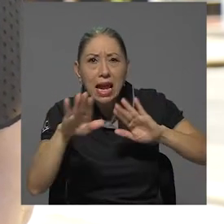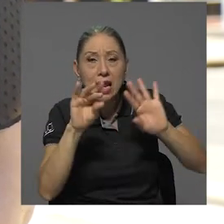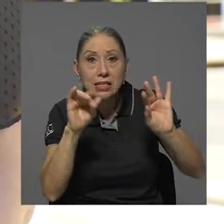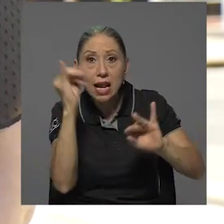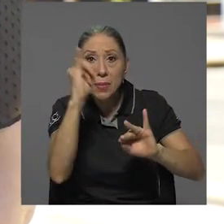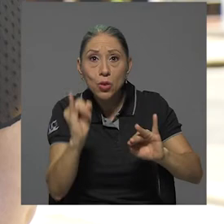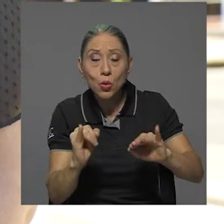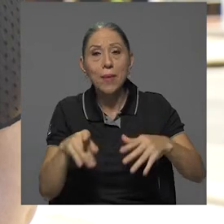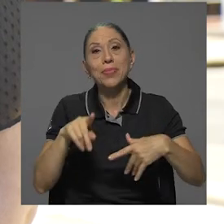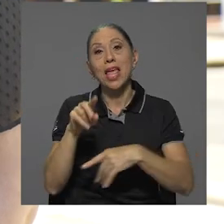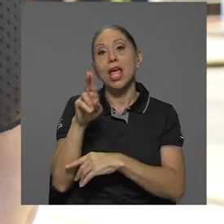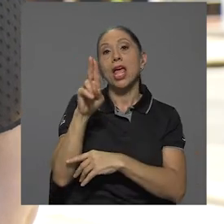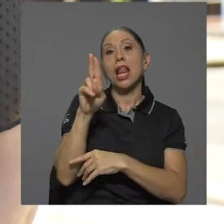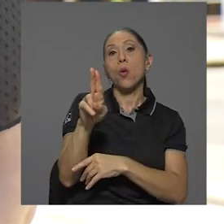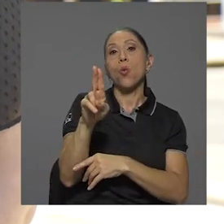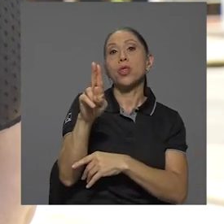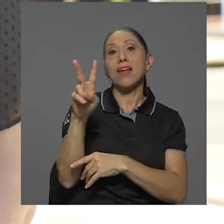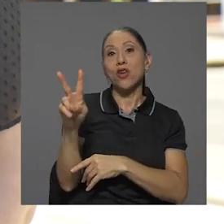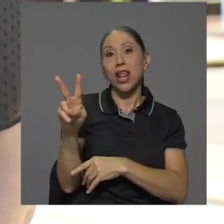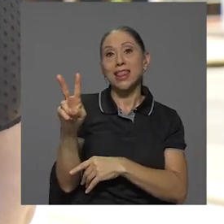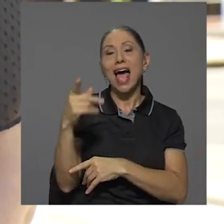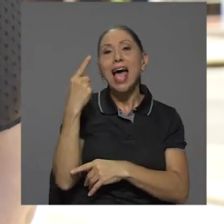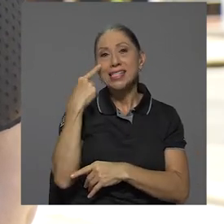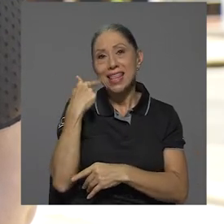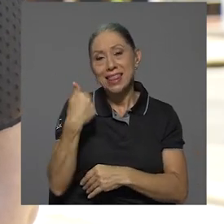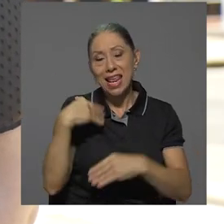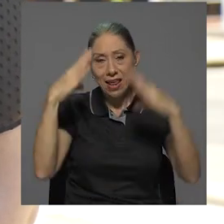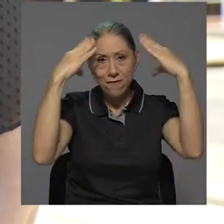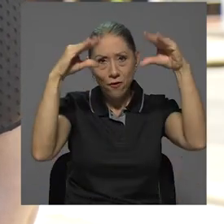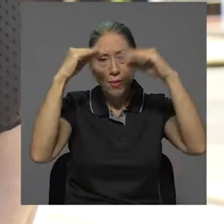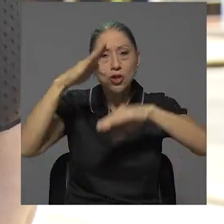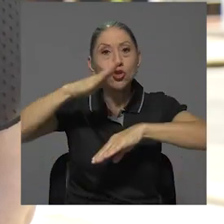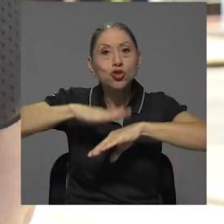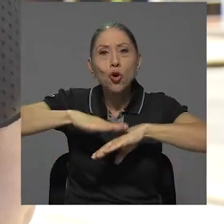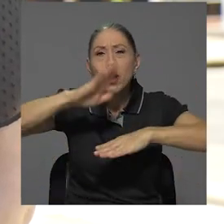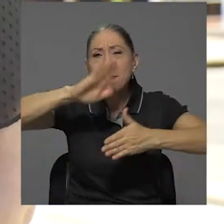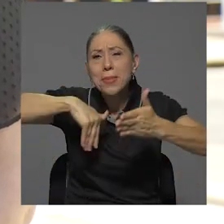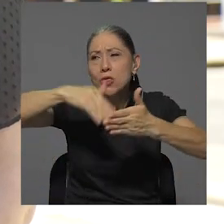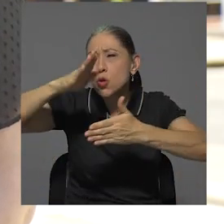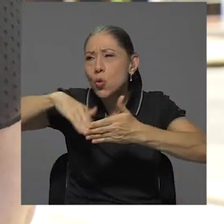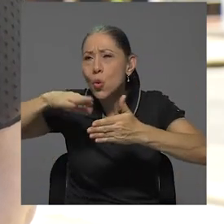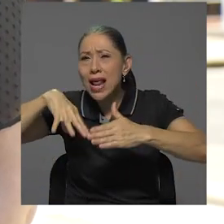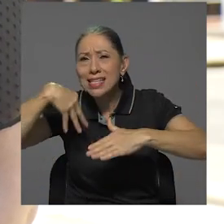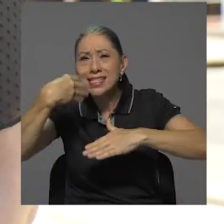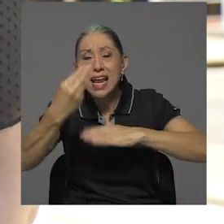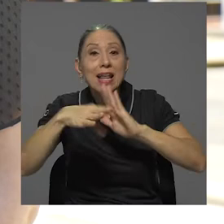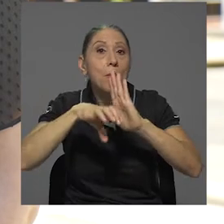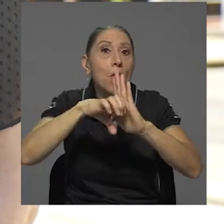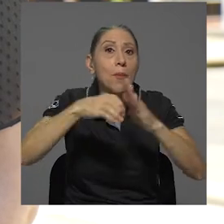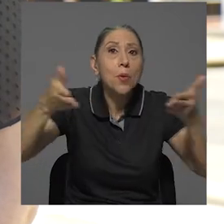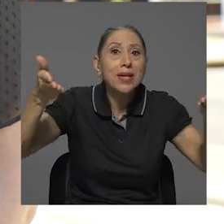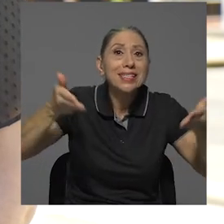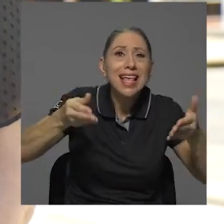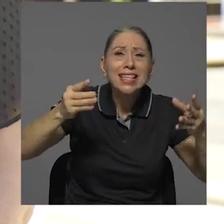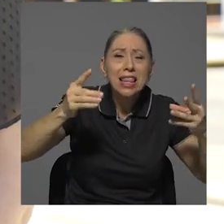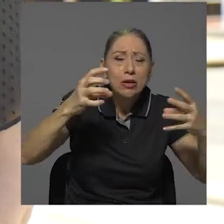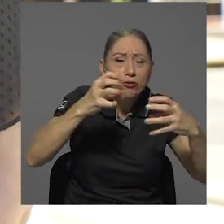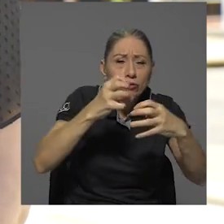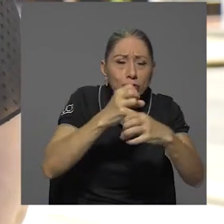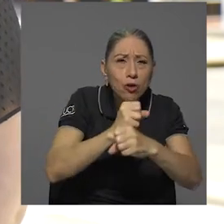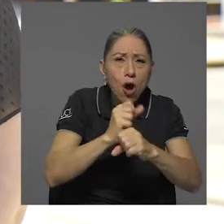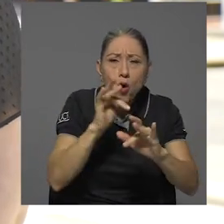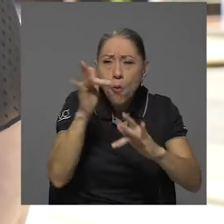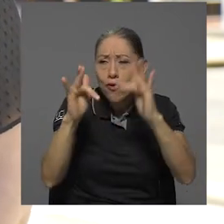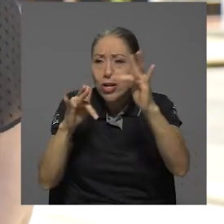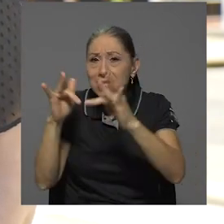y en la región ultravioleta más bien se obtienen información sobre capas externas de la pintura, como la presencia de aglutinantes, de pigmentos